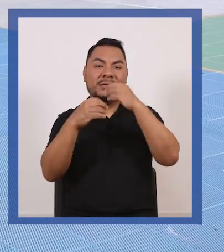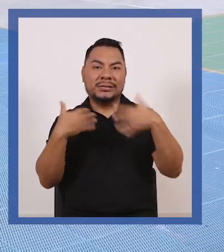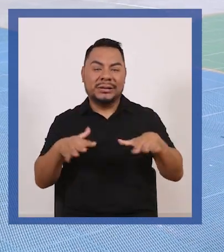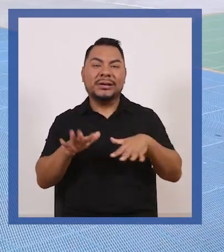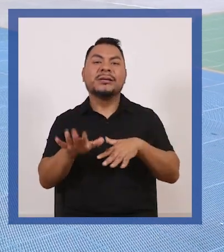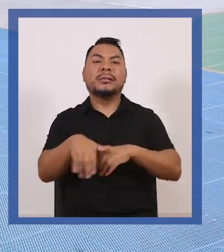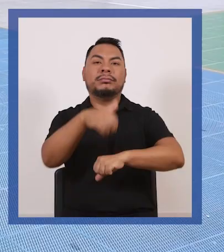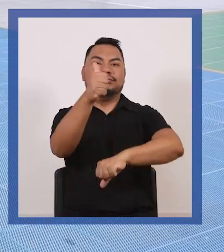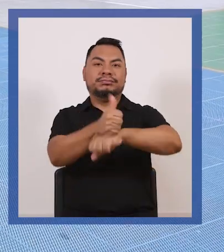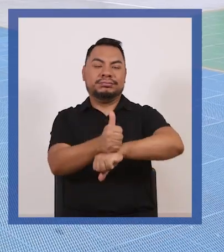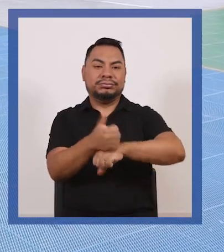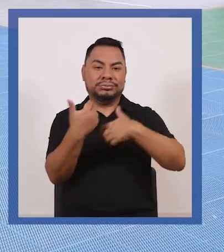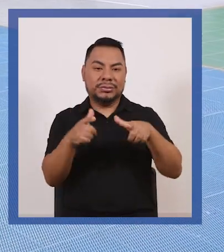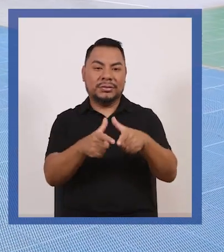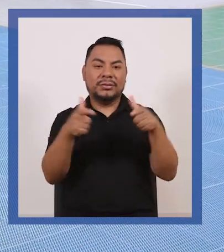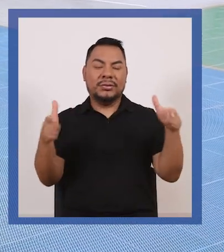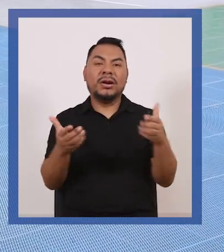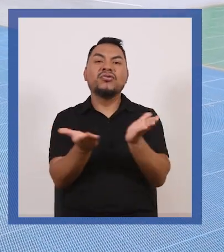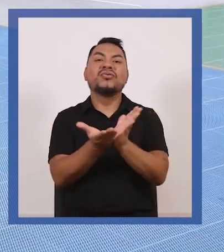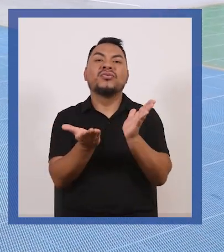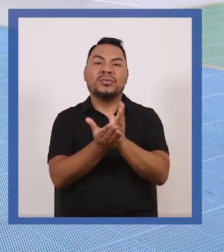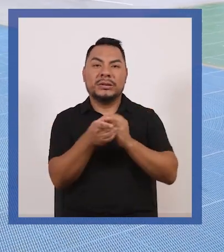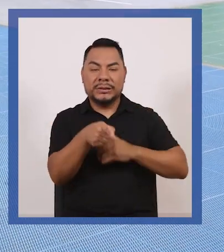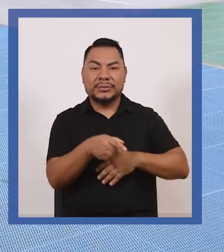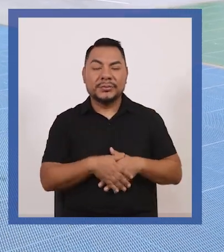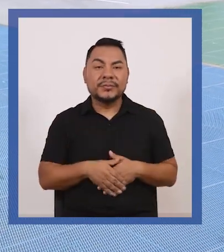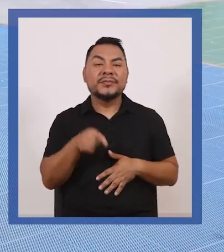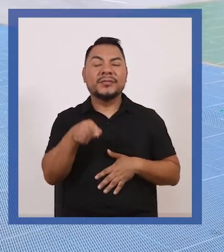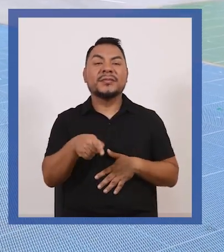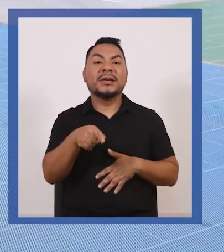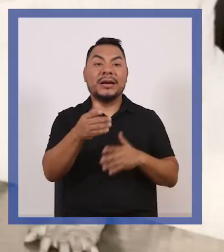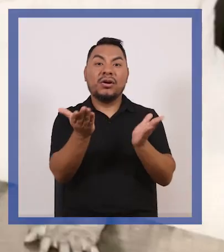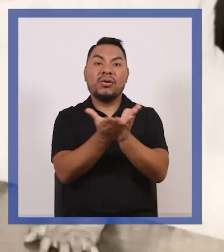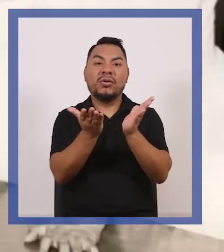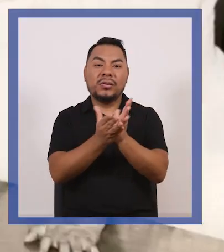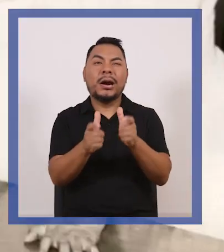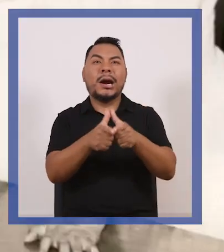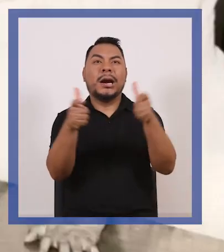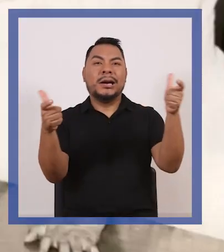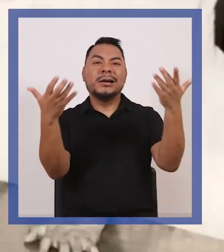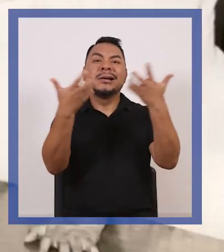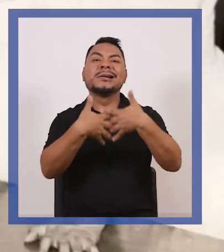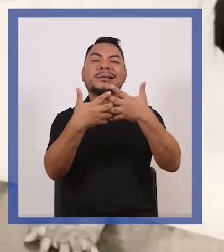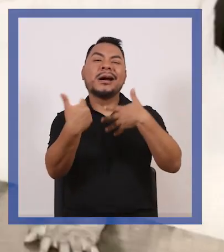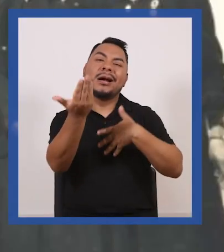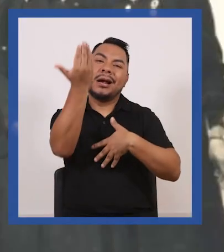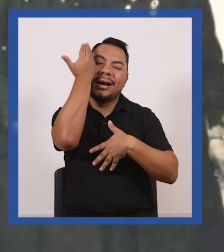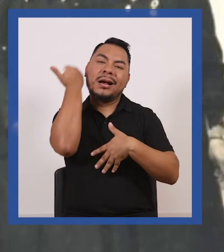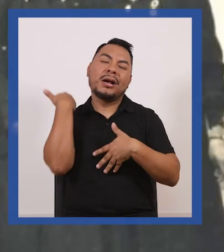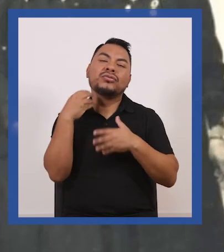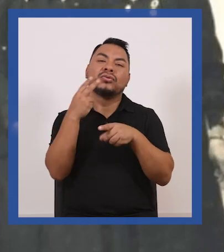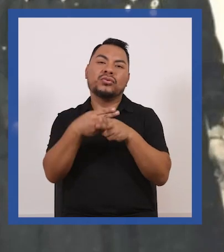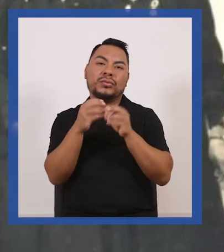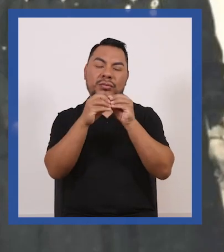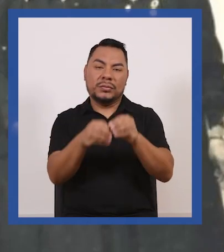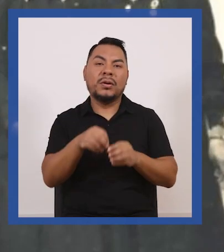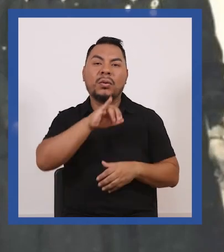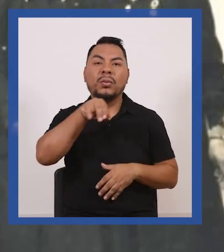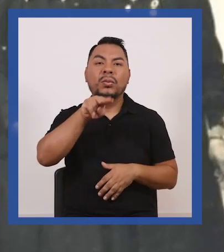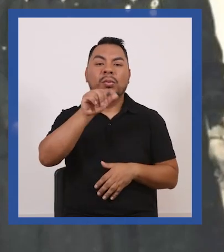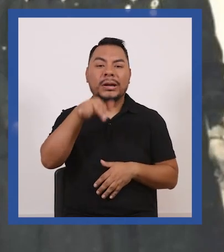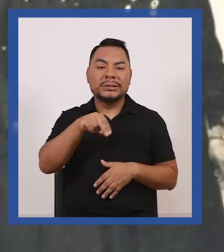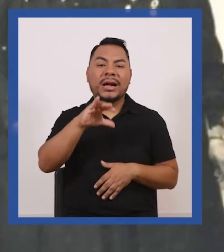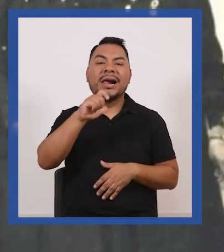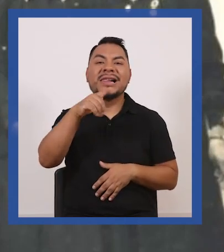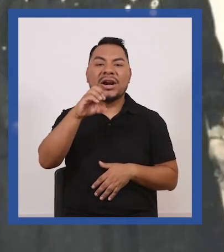esa denominación de institución educativa industrial eso fue uno de los nombres que se le dio Juana Alarco de